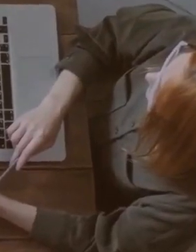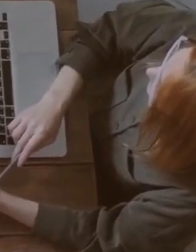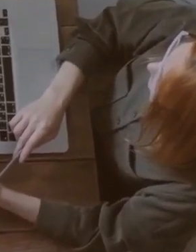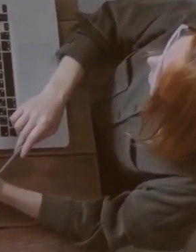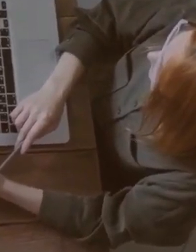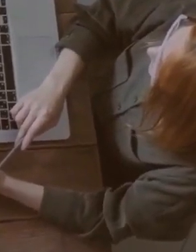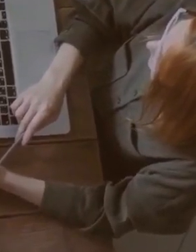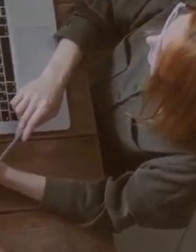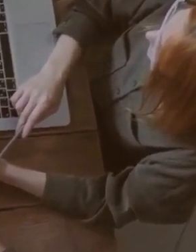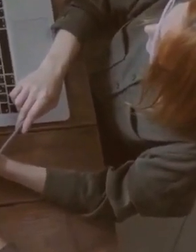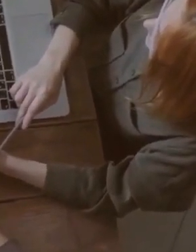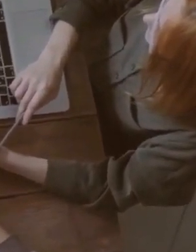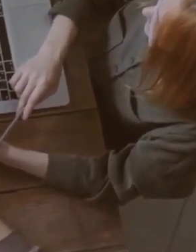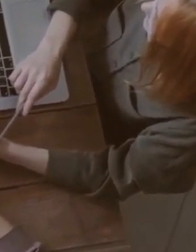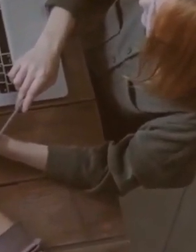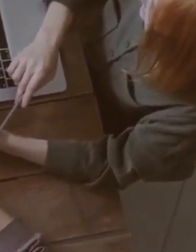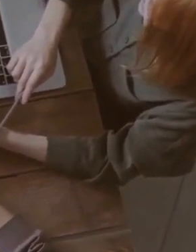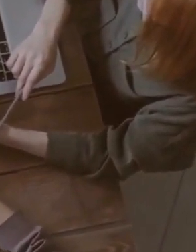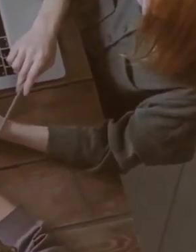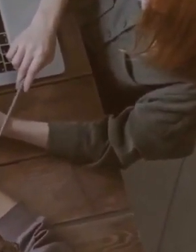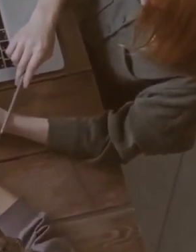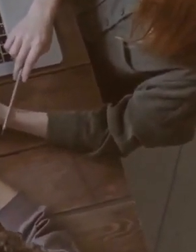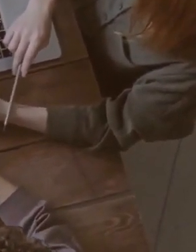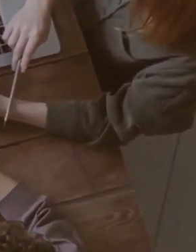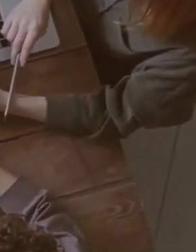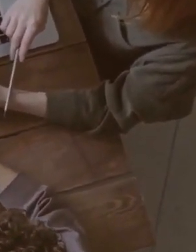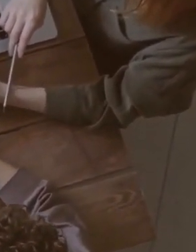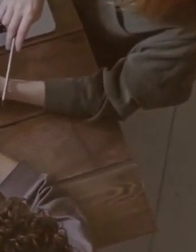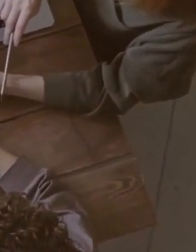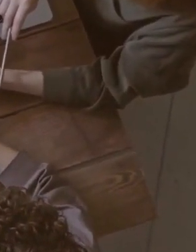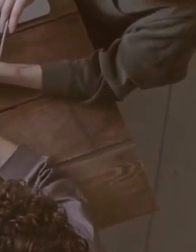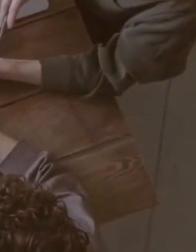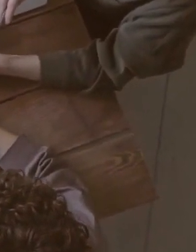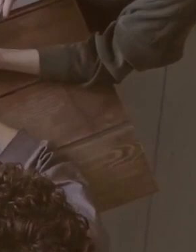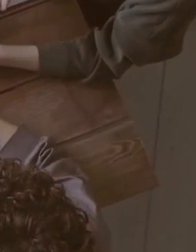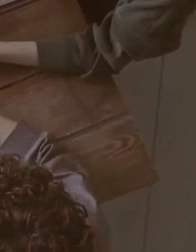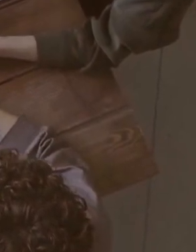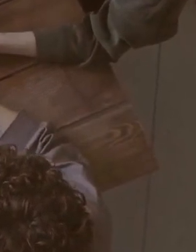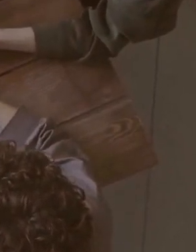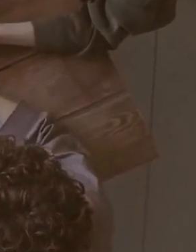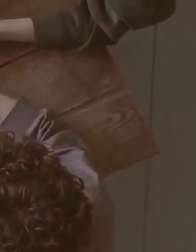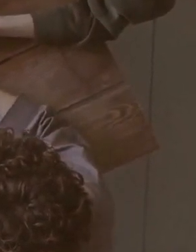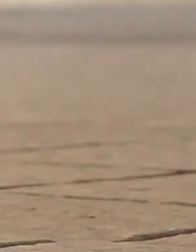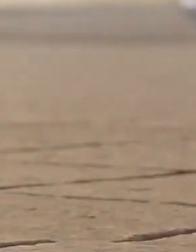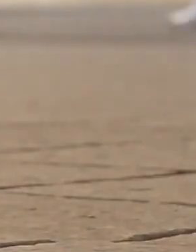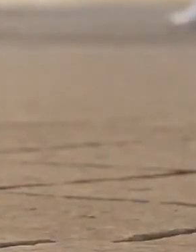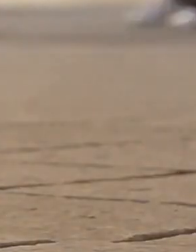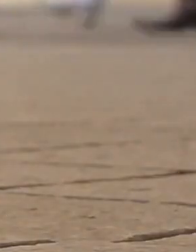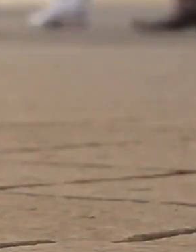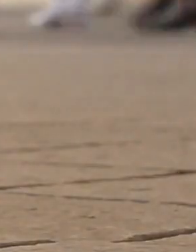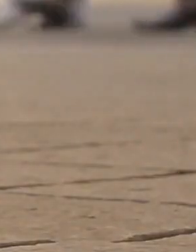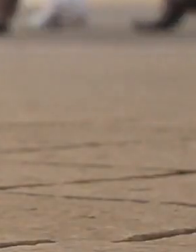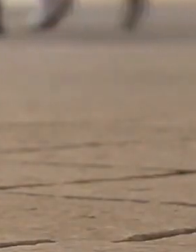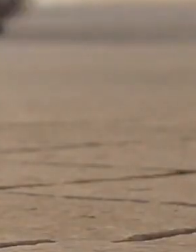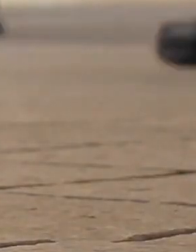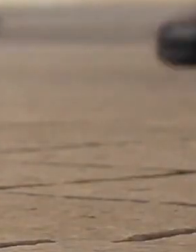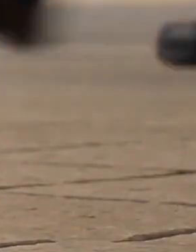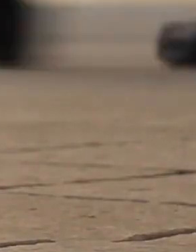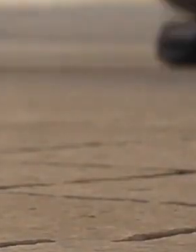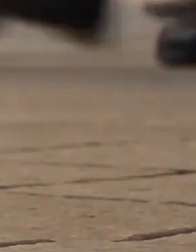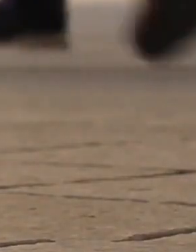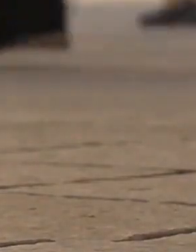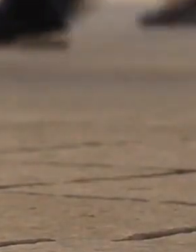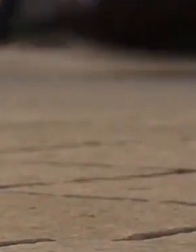economía del conocimiento que protagoniza la digitalización, plantea conseguir una inteligencia artificial que piense en español